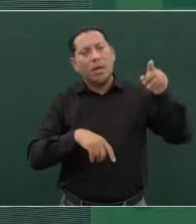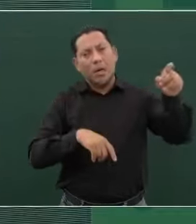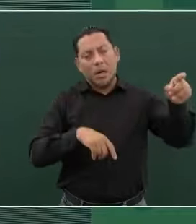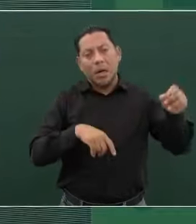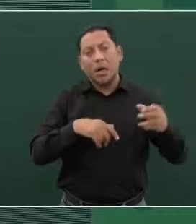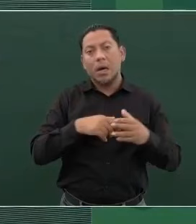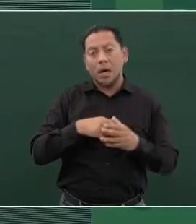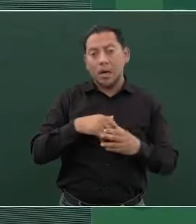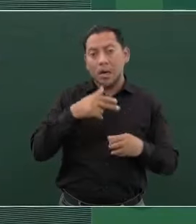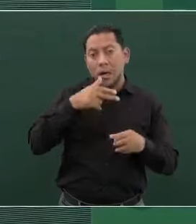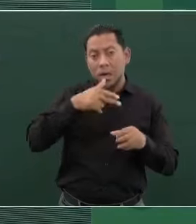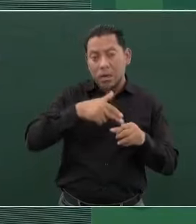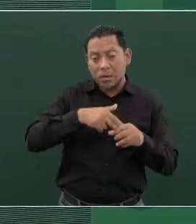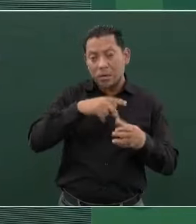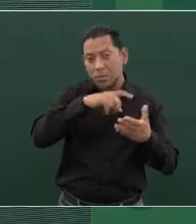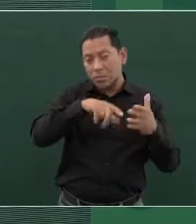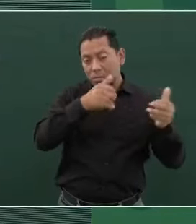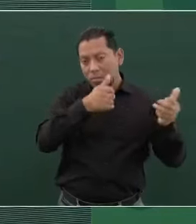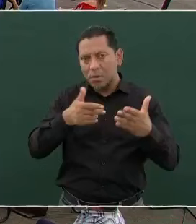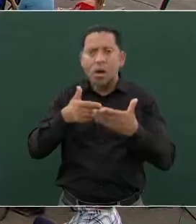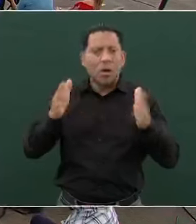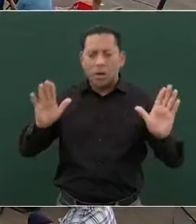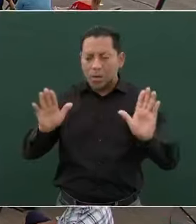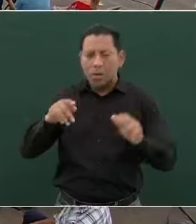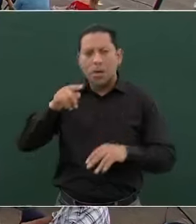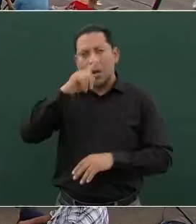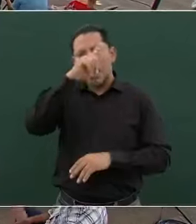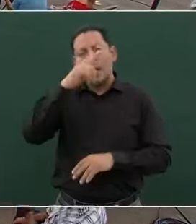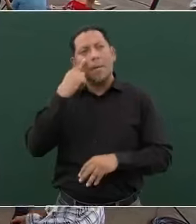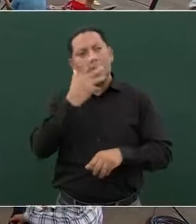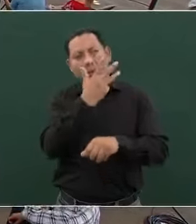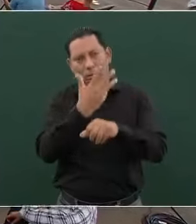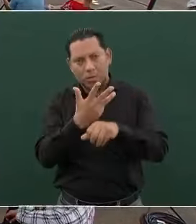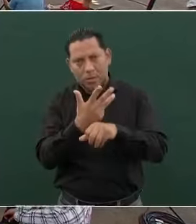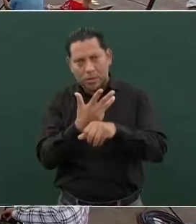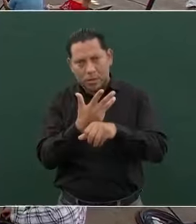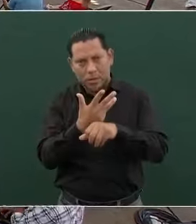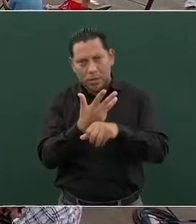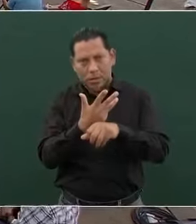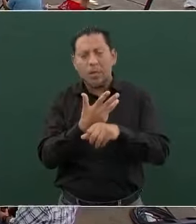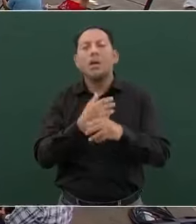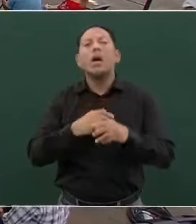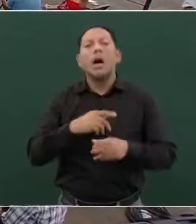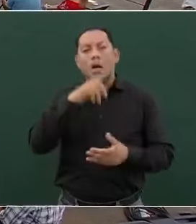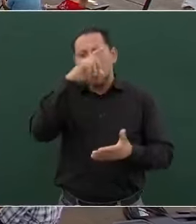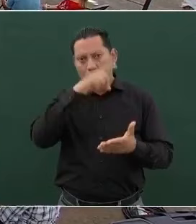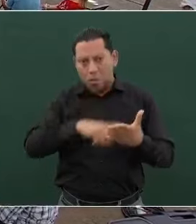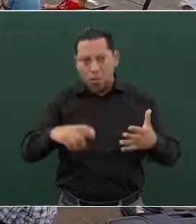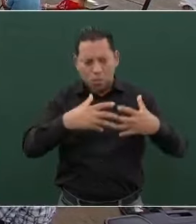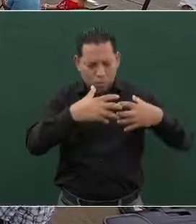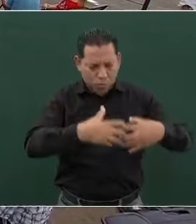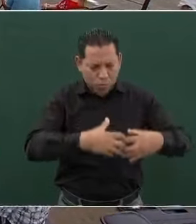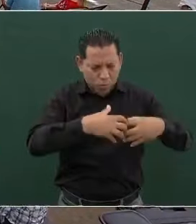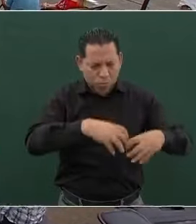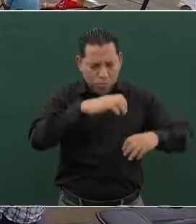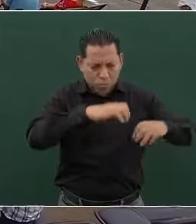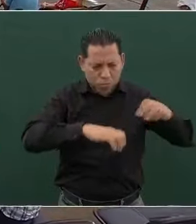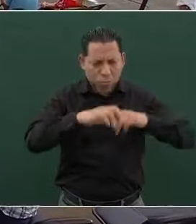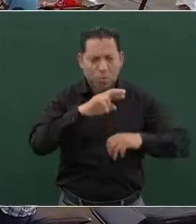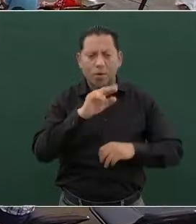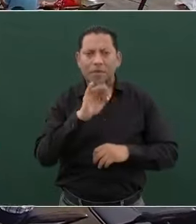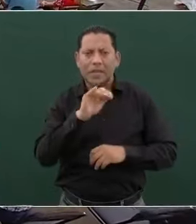se compró una refinería en Deer Park, en Houston, y se